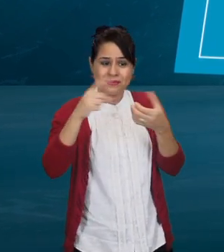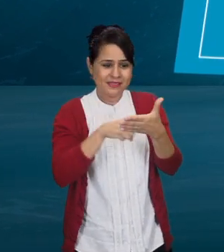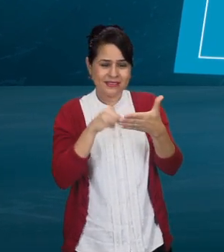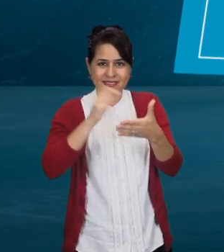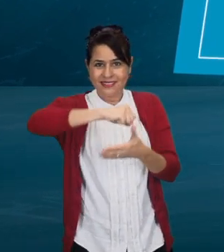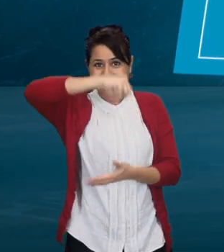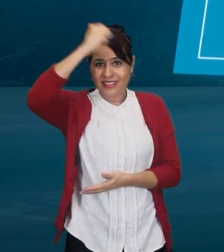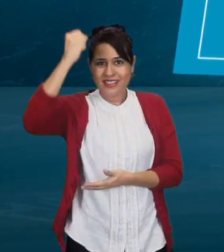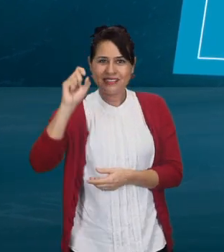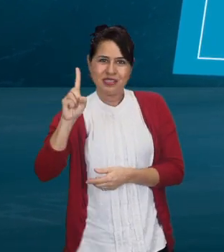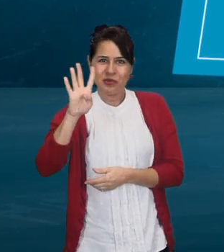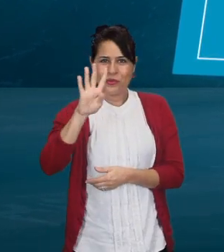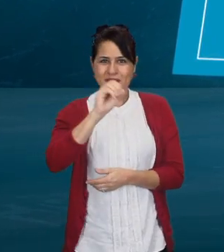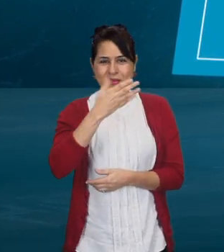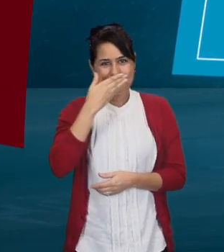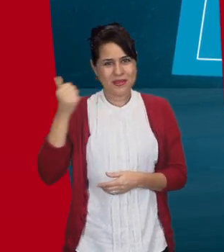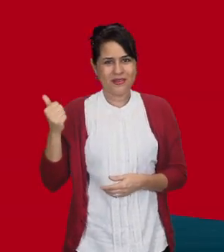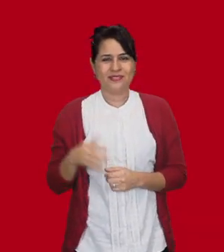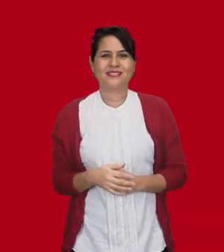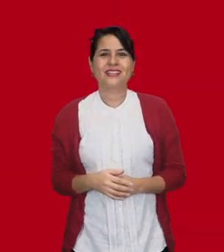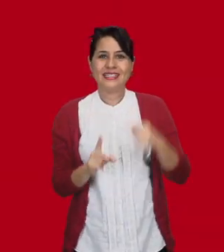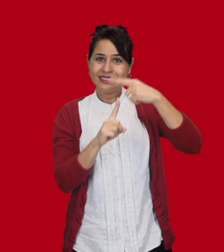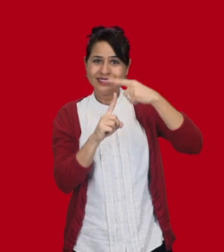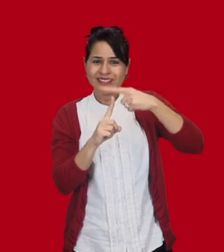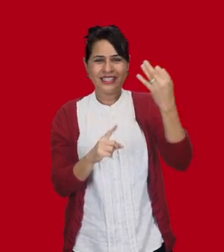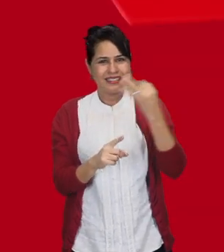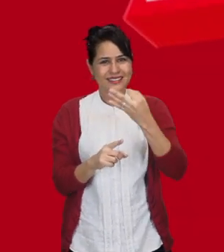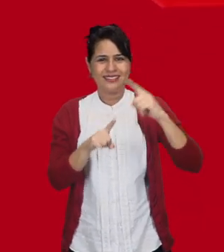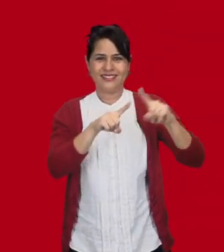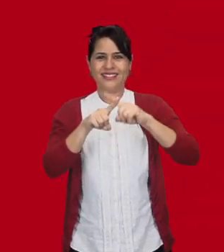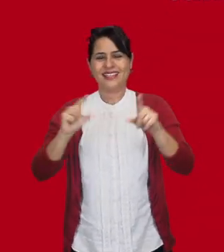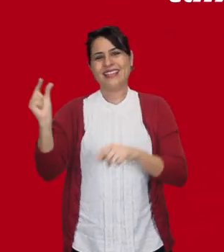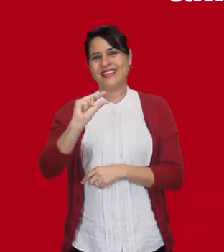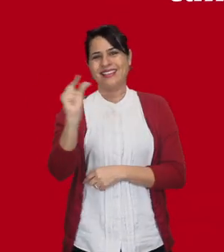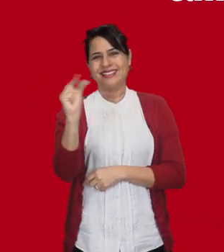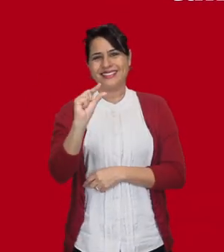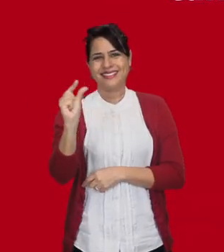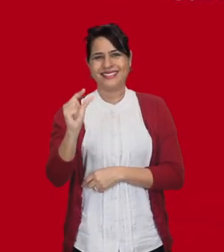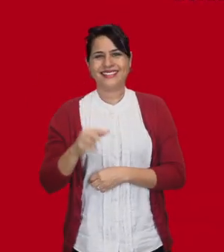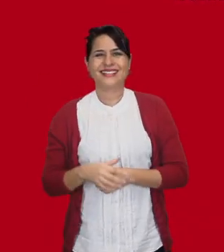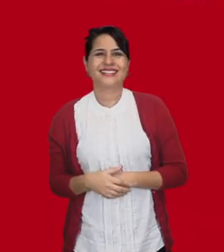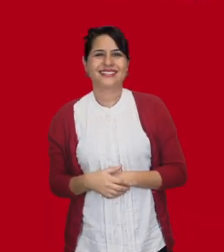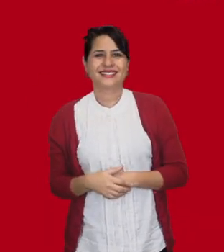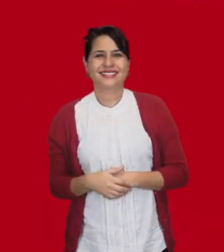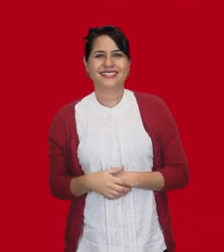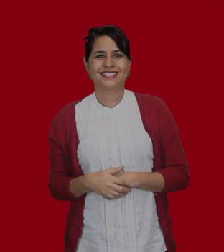sorteo de 140 tablets. Nadie es como Tía. Calidad, variedad y economía. Calidad,